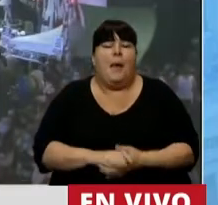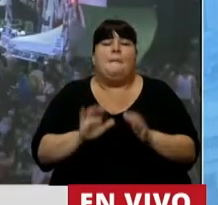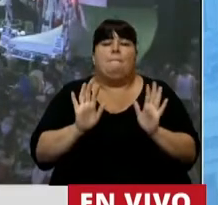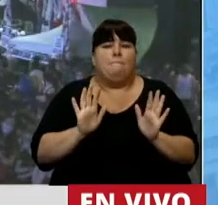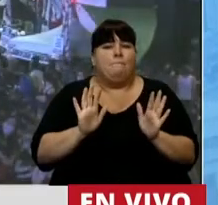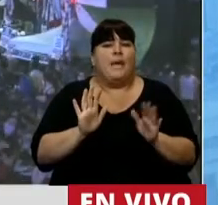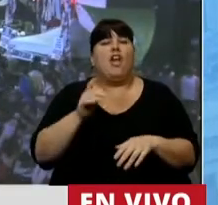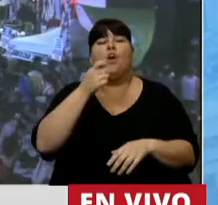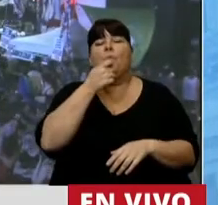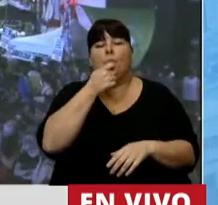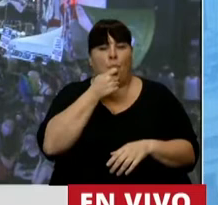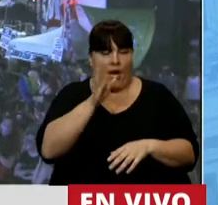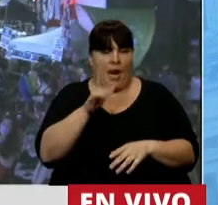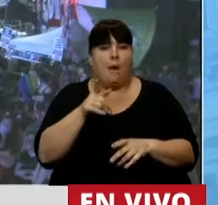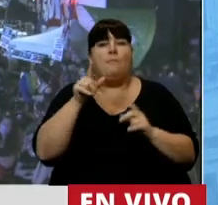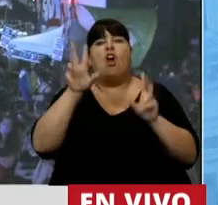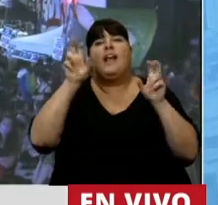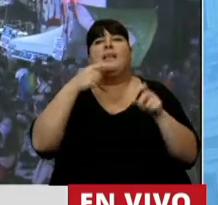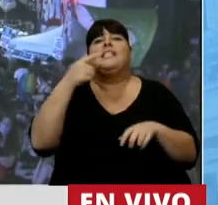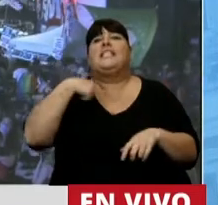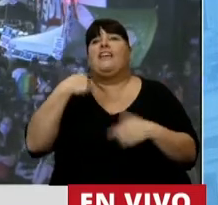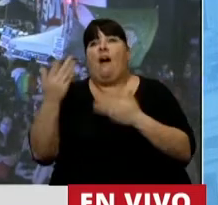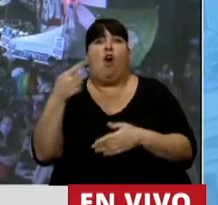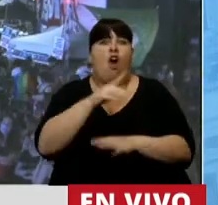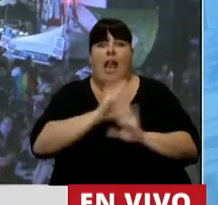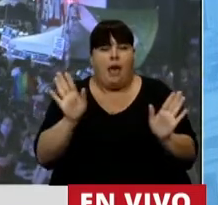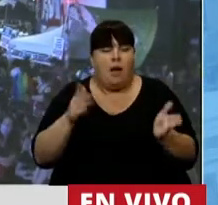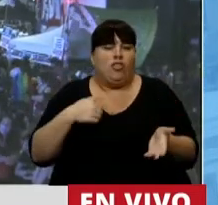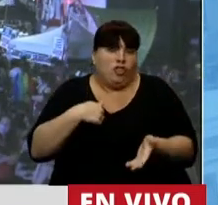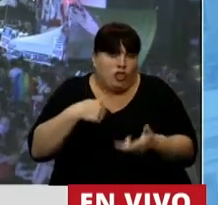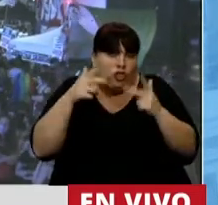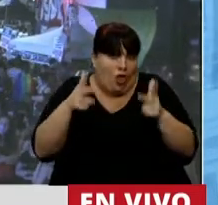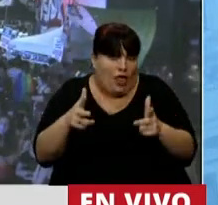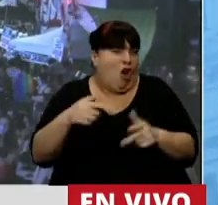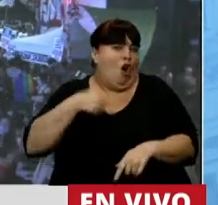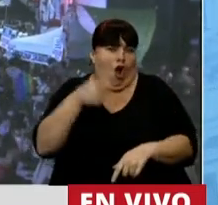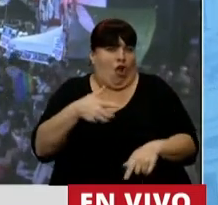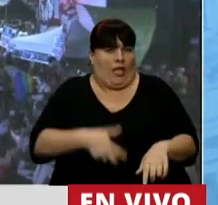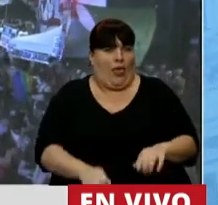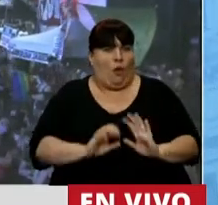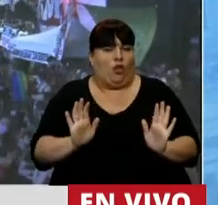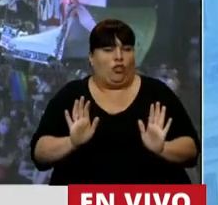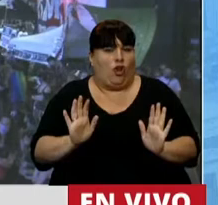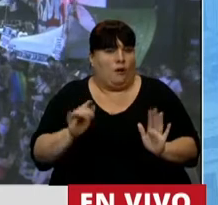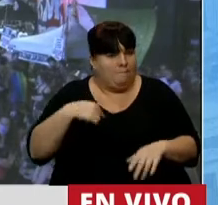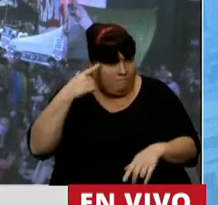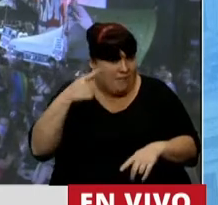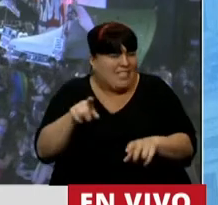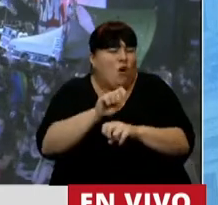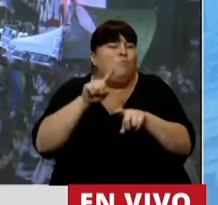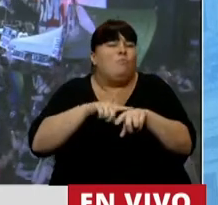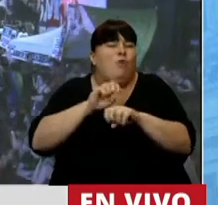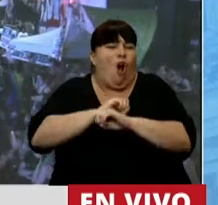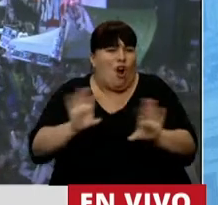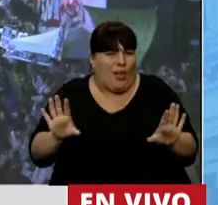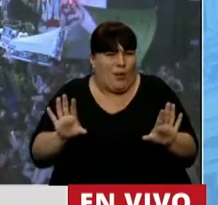Ahora, si se lo enmarca desde esa lógica, yo debo decir que estoy en contra del aborto. Creo que es un hecho trágico,